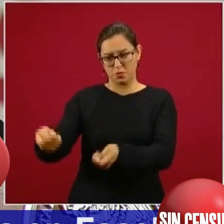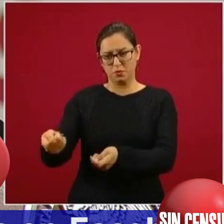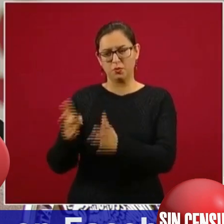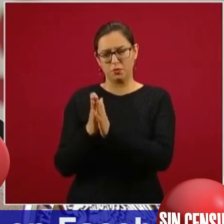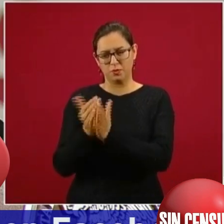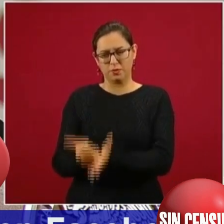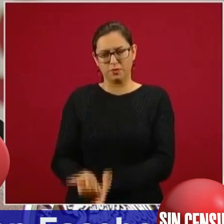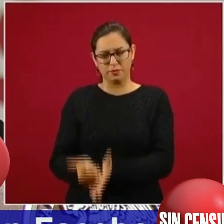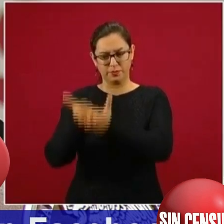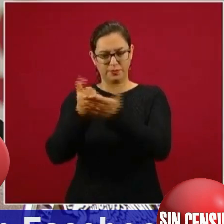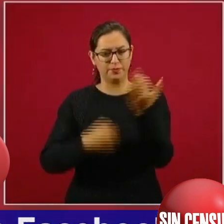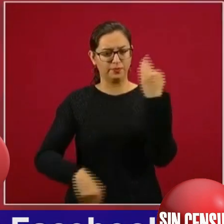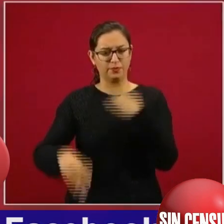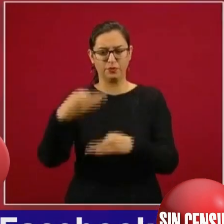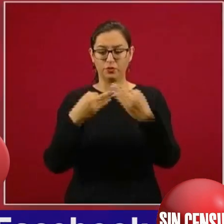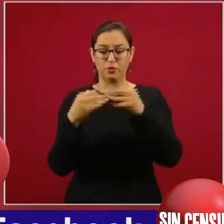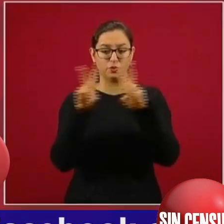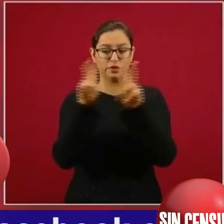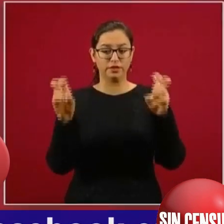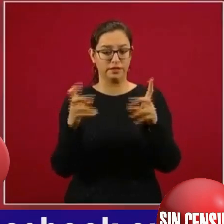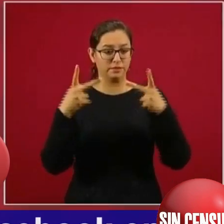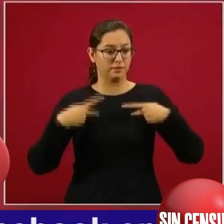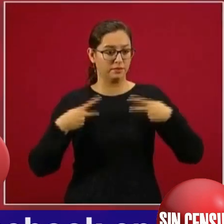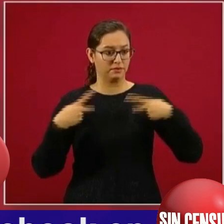en todo lo social.